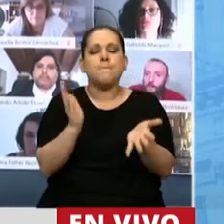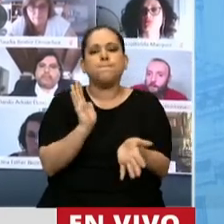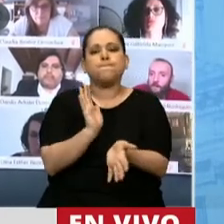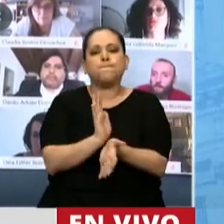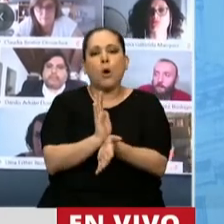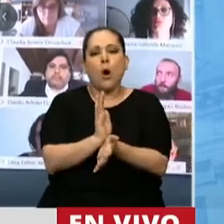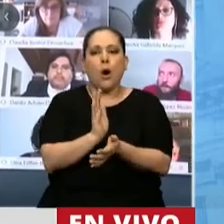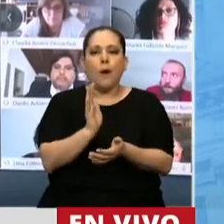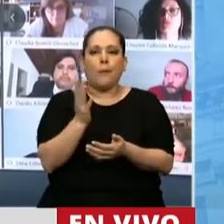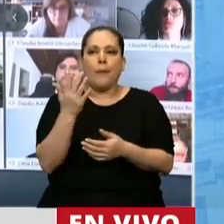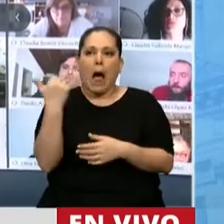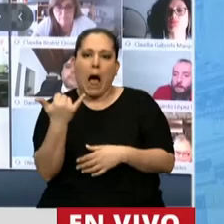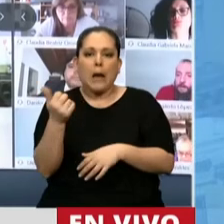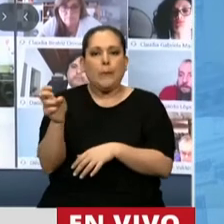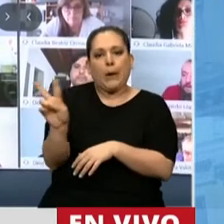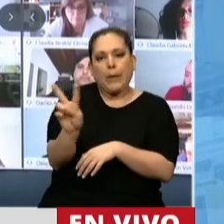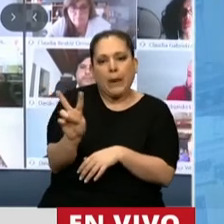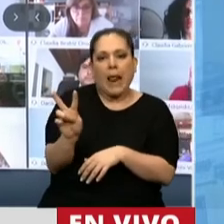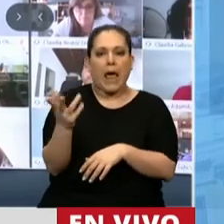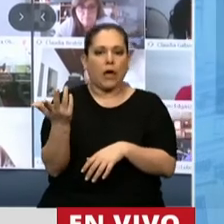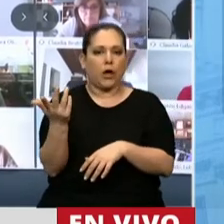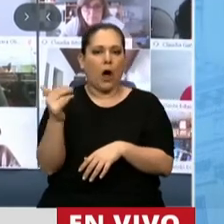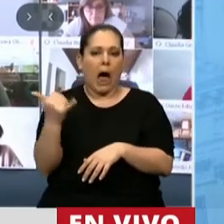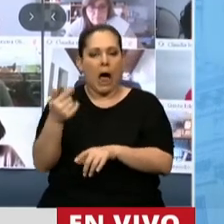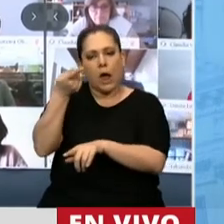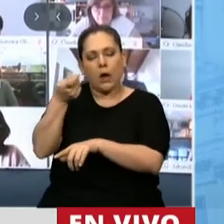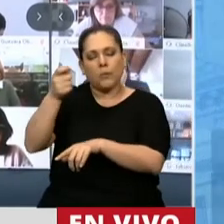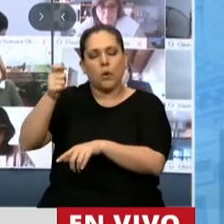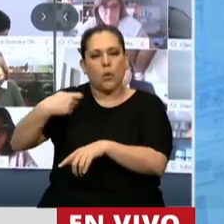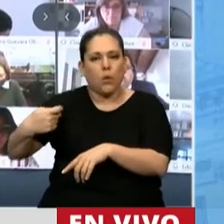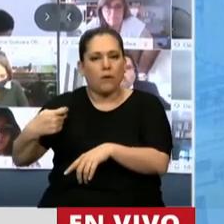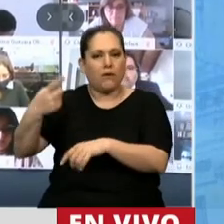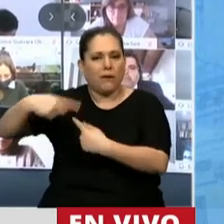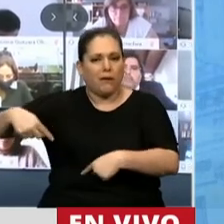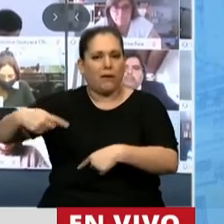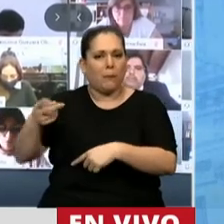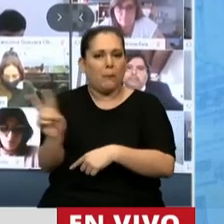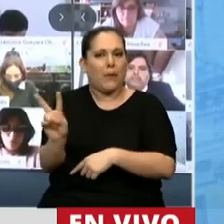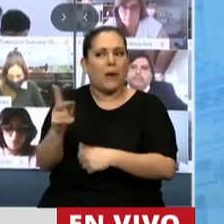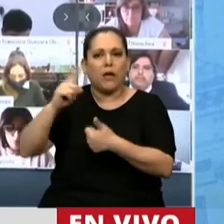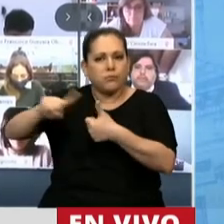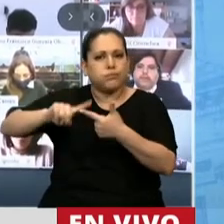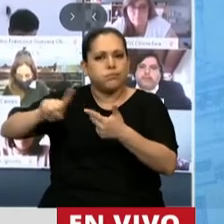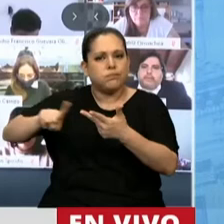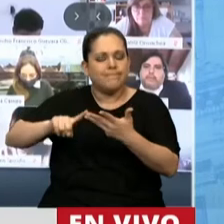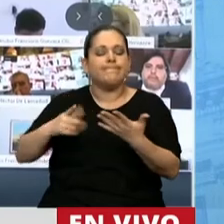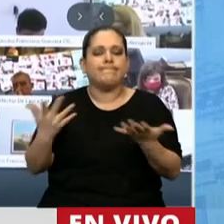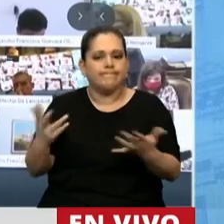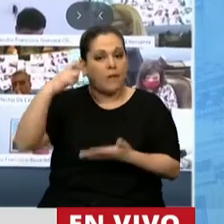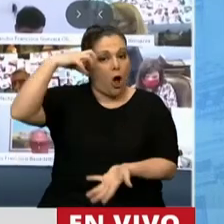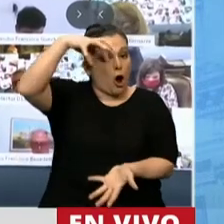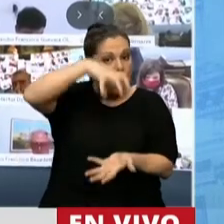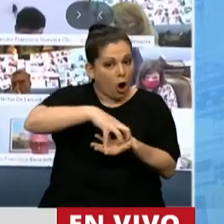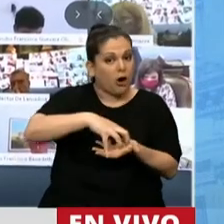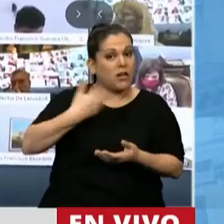acuden los fueros, jubilaciones de privilegios, etc. Porque lo cierto es que este cuerpo, el Congreso de la